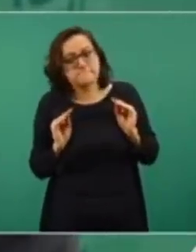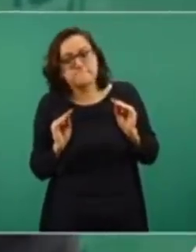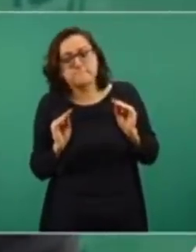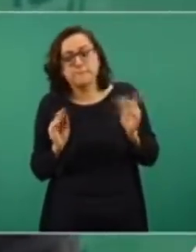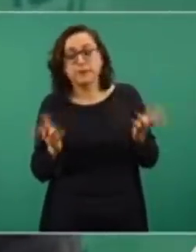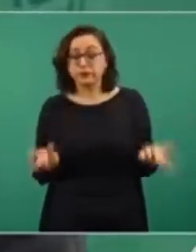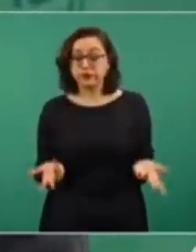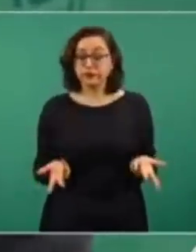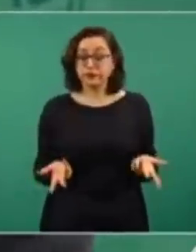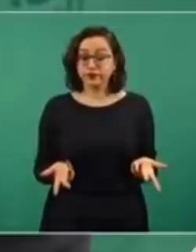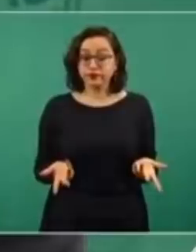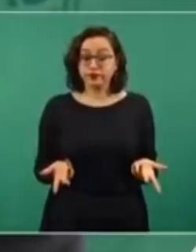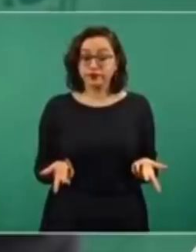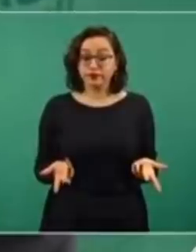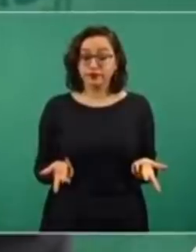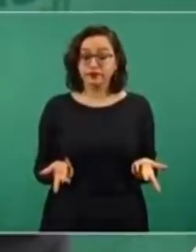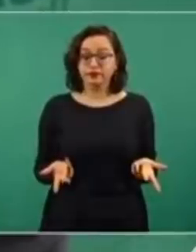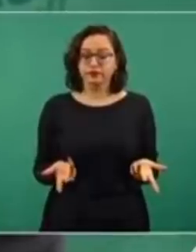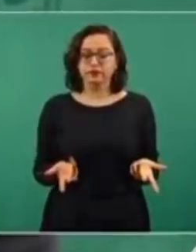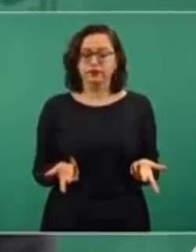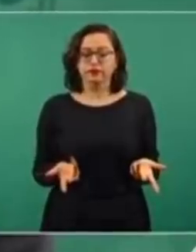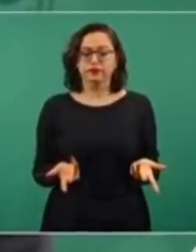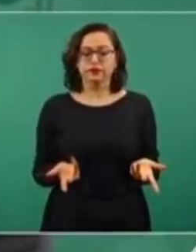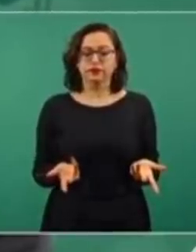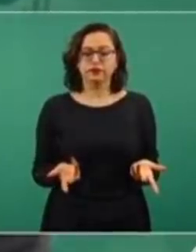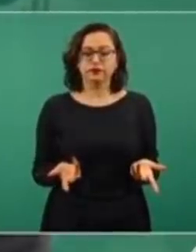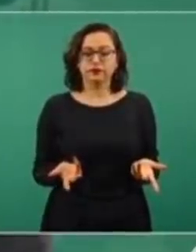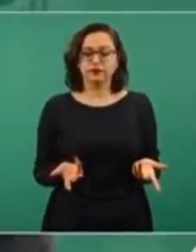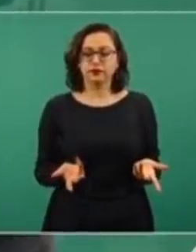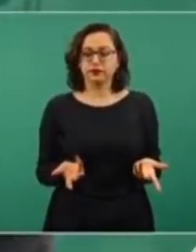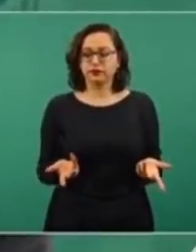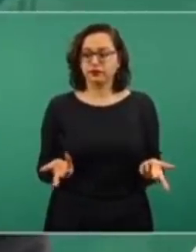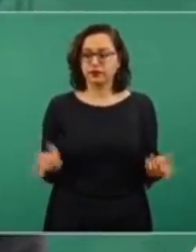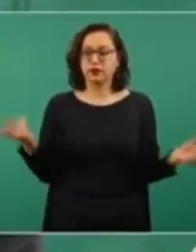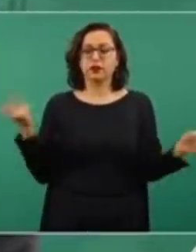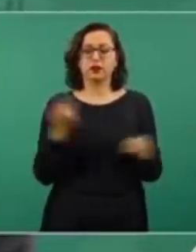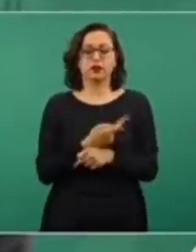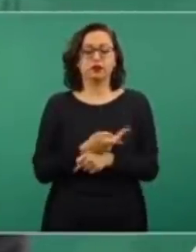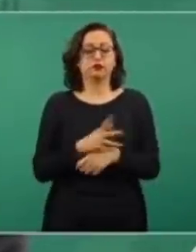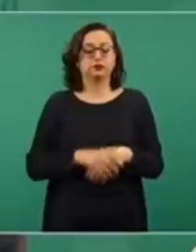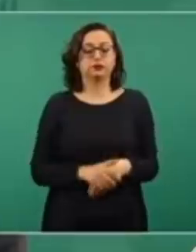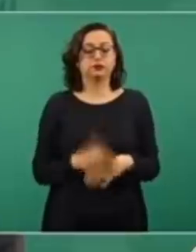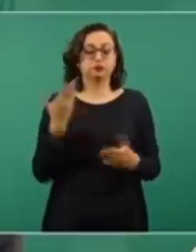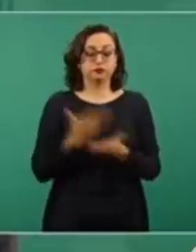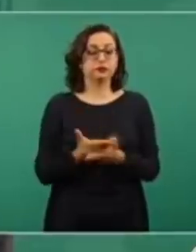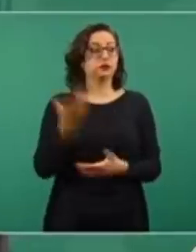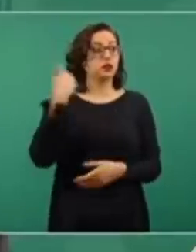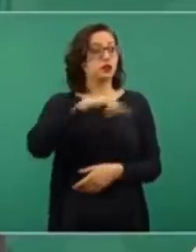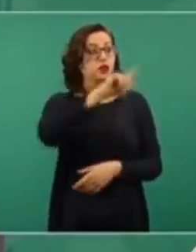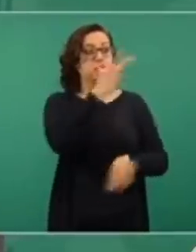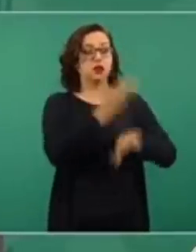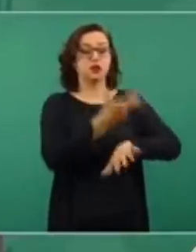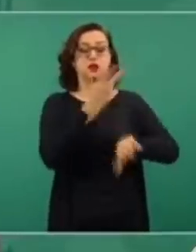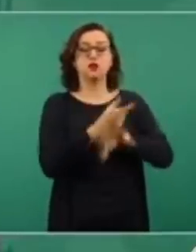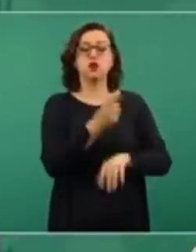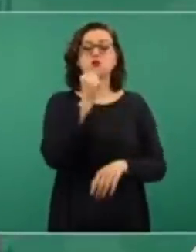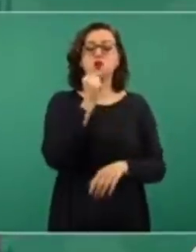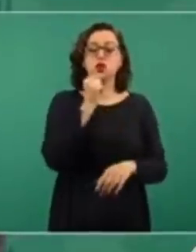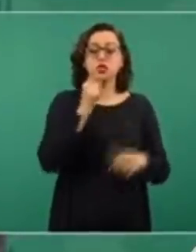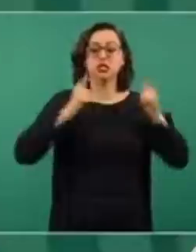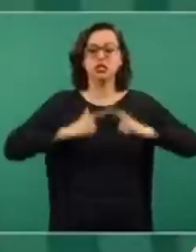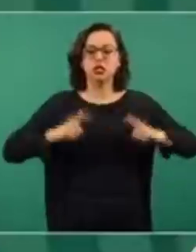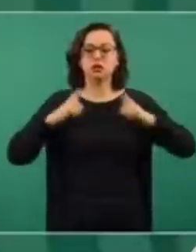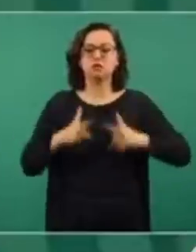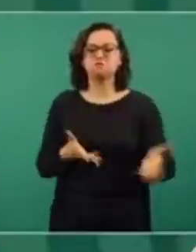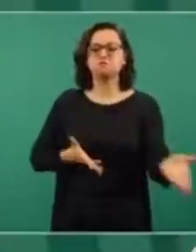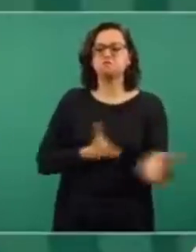este las agencias a nuestro territorio se violaba